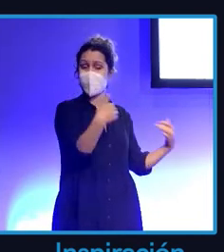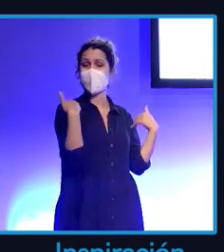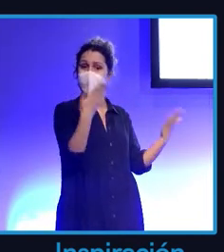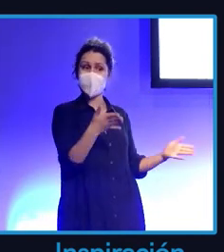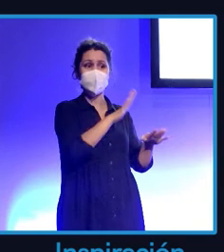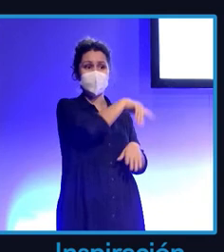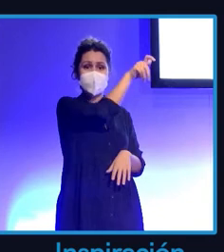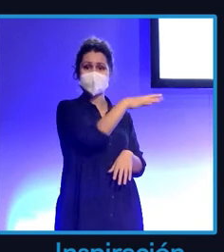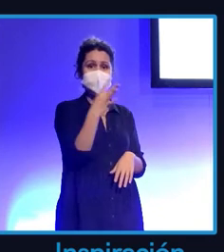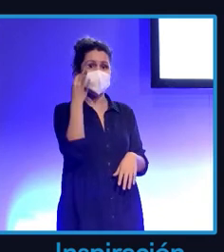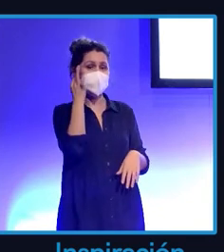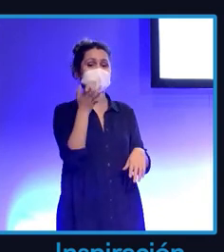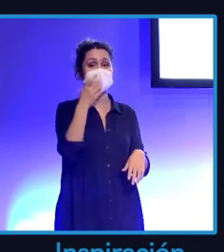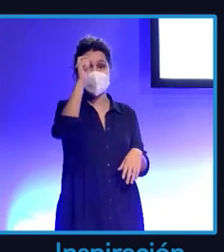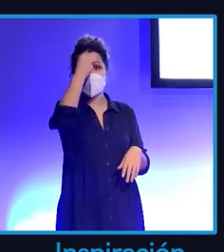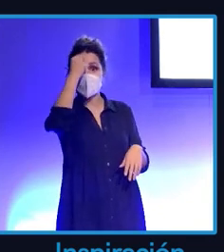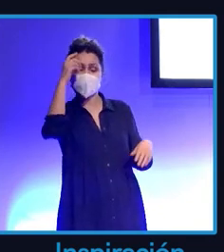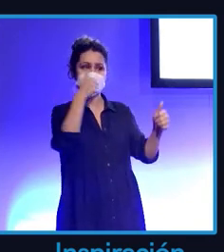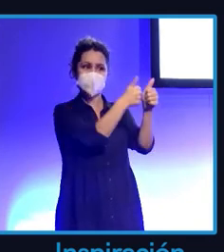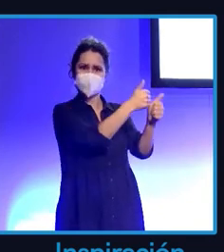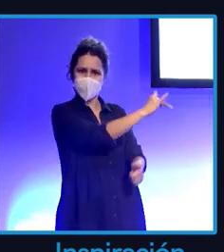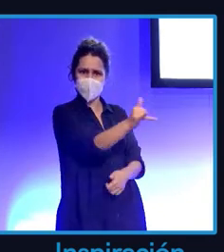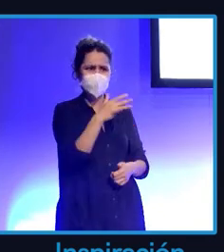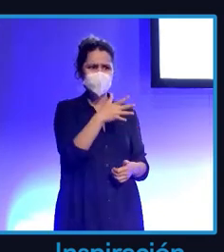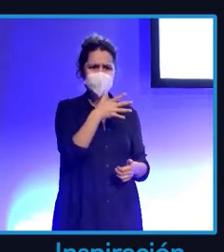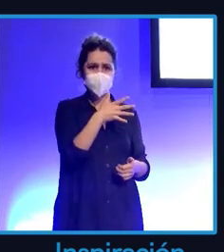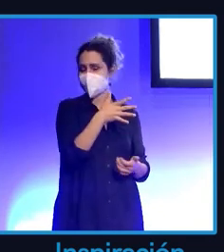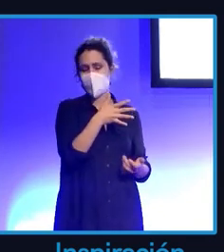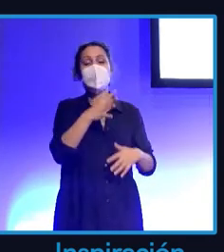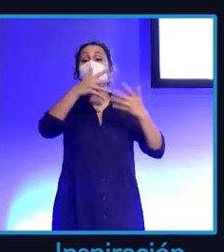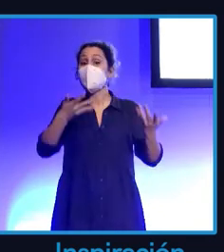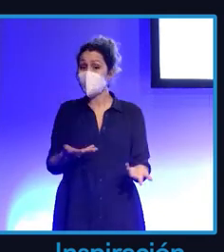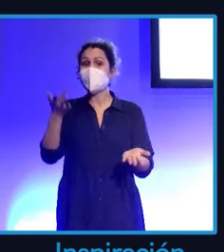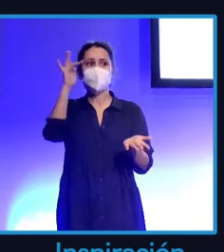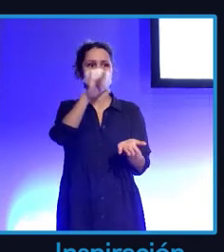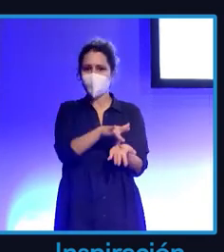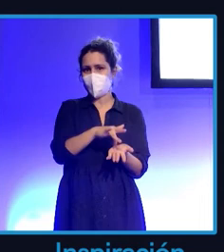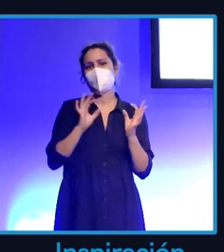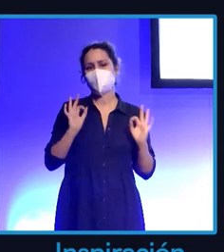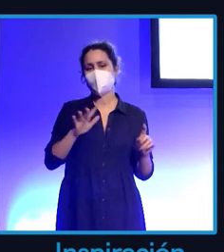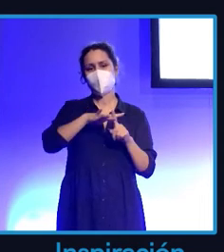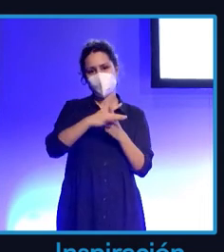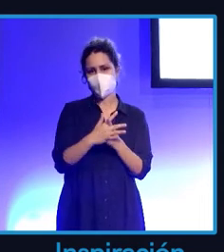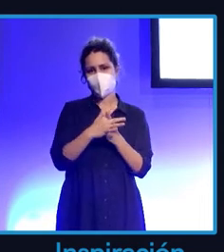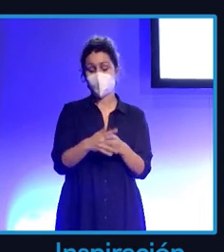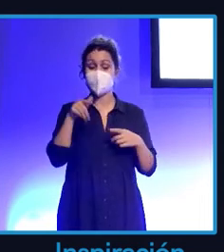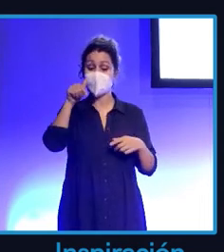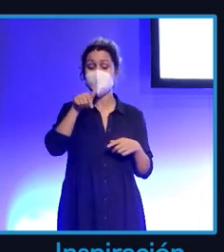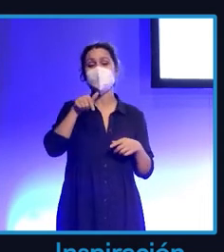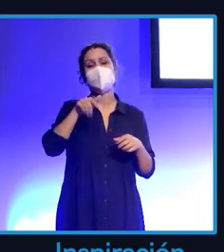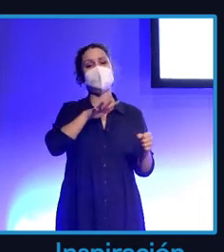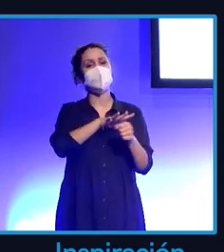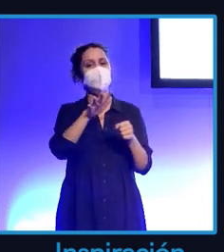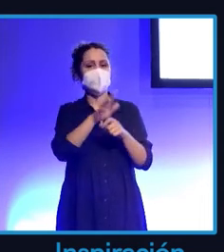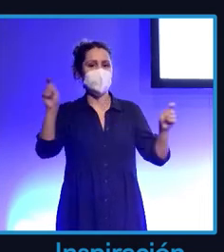India? Pues esto sigue pasando a día de hoy y es lo que no puede pasar en el influencer marketing en 2022.